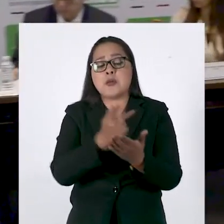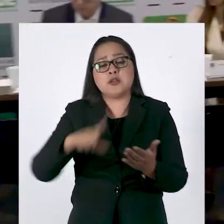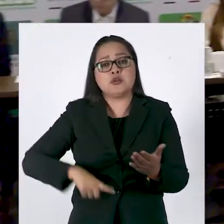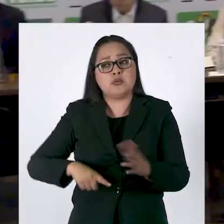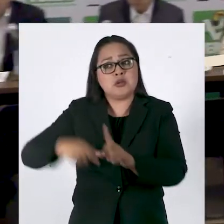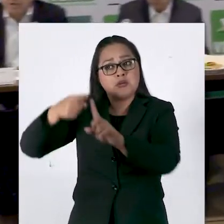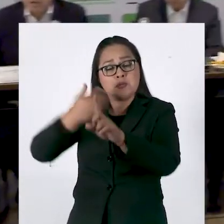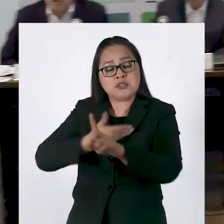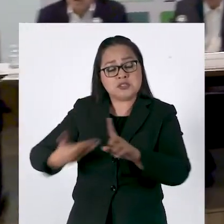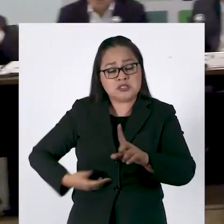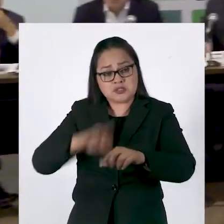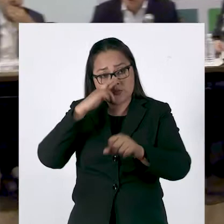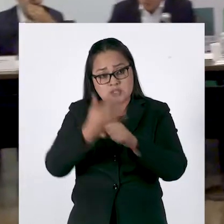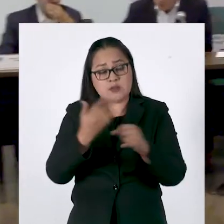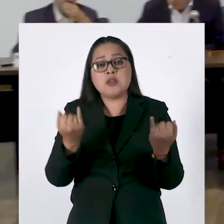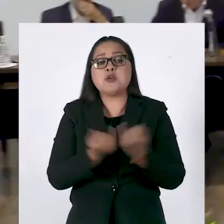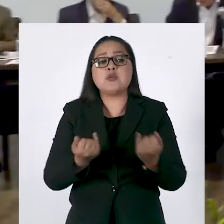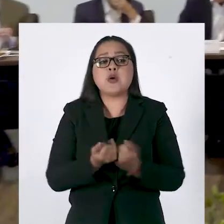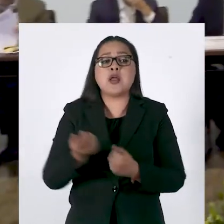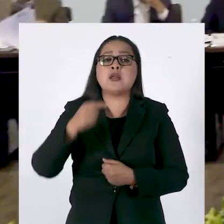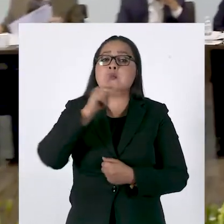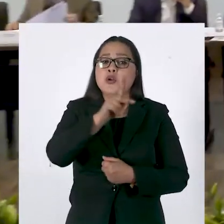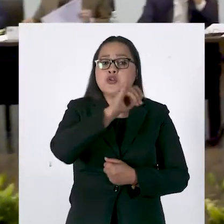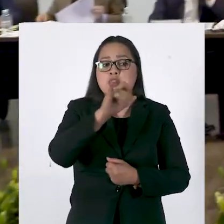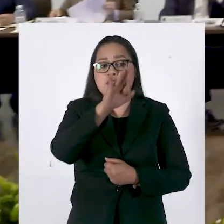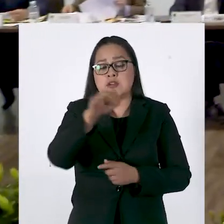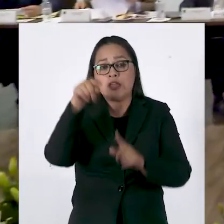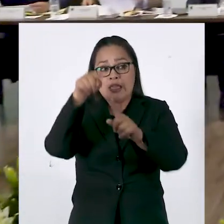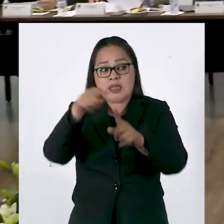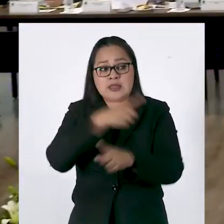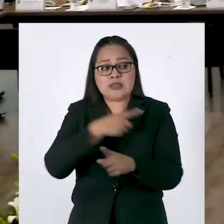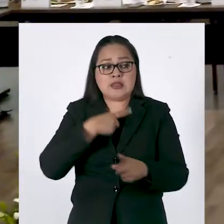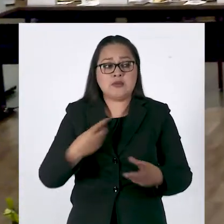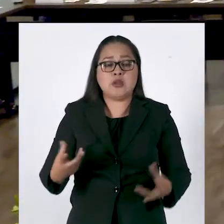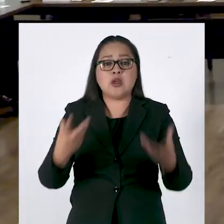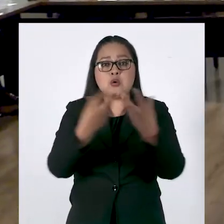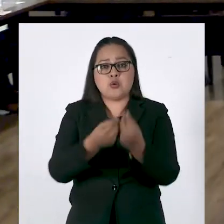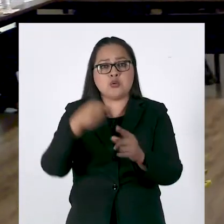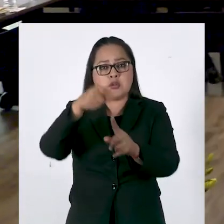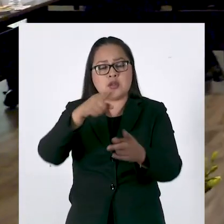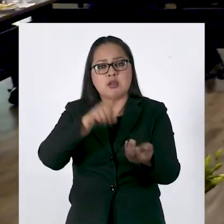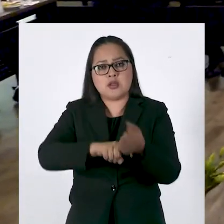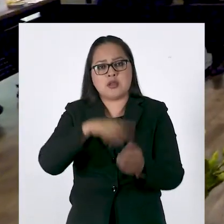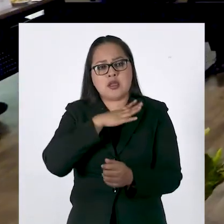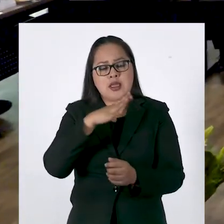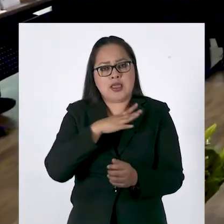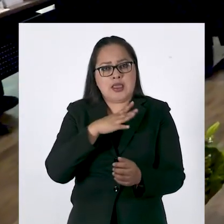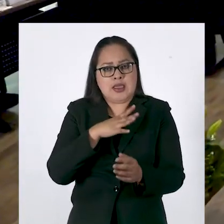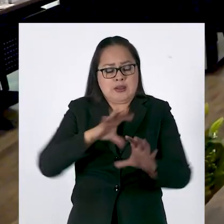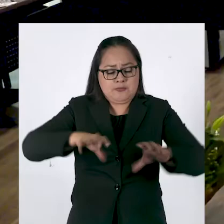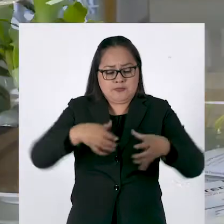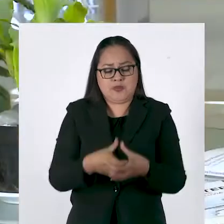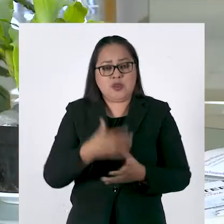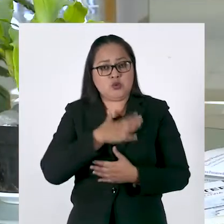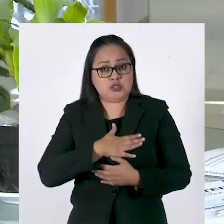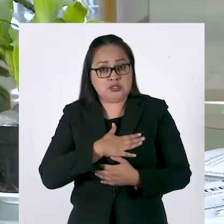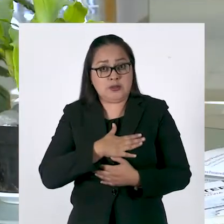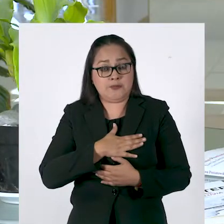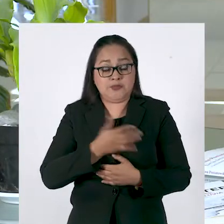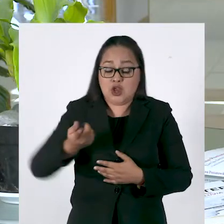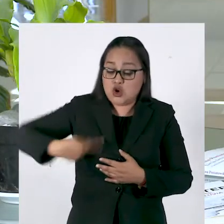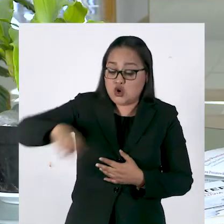de la ejecución de política pública que es por parte del Ejecutivo, y otro por supuesto por parte del Poder Judicial, que al final del día es la